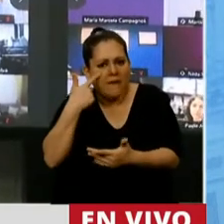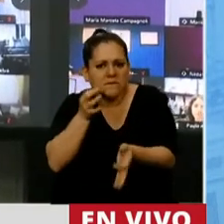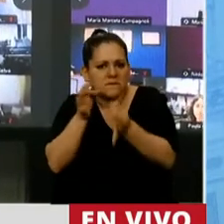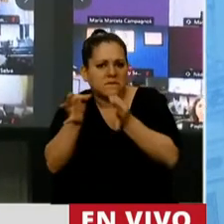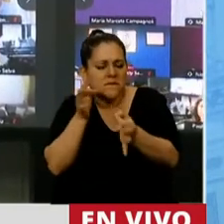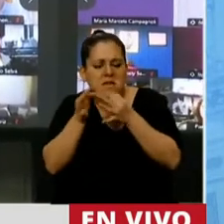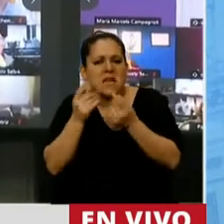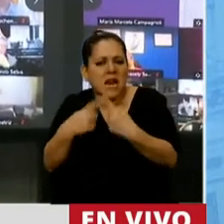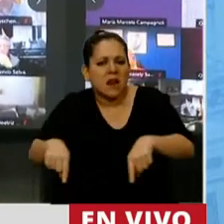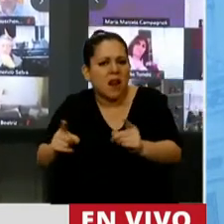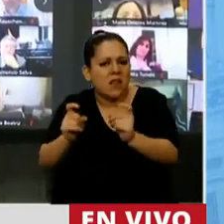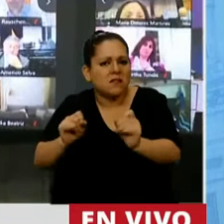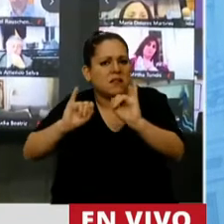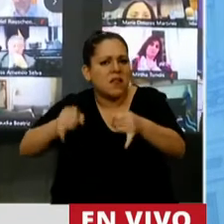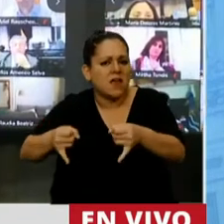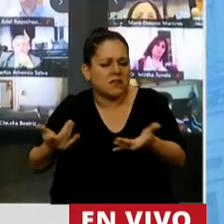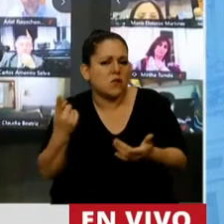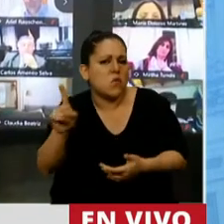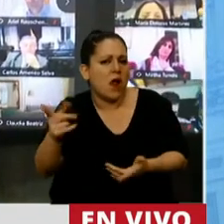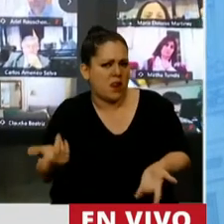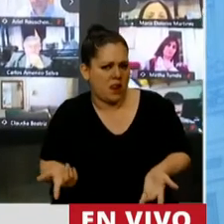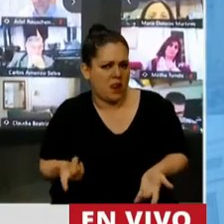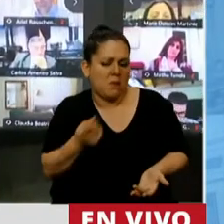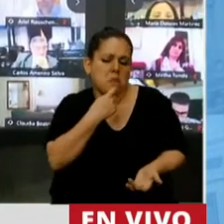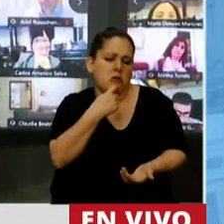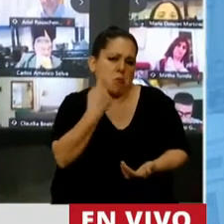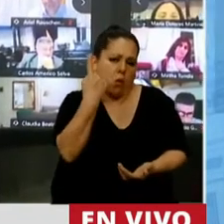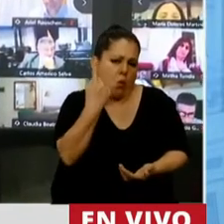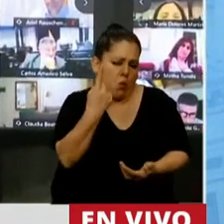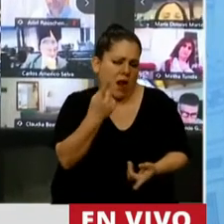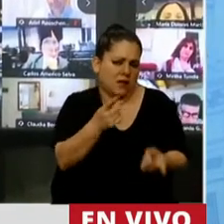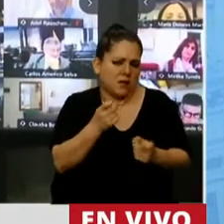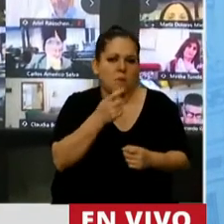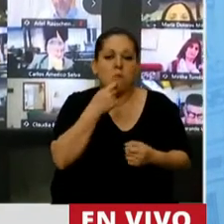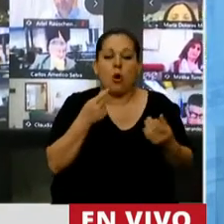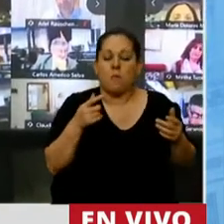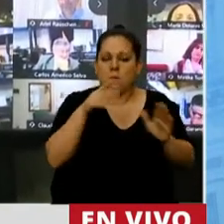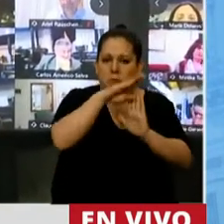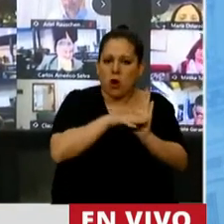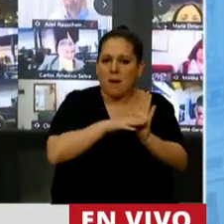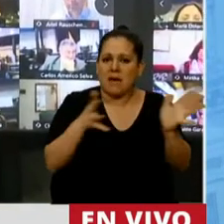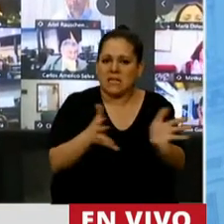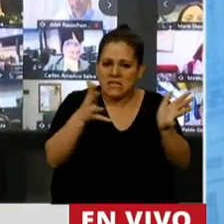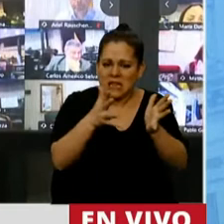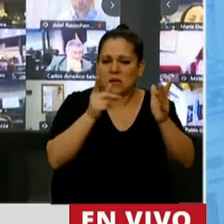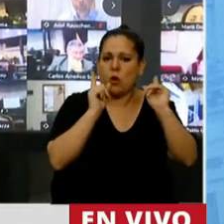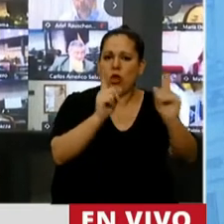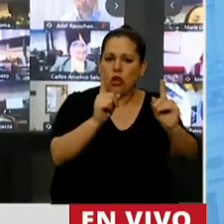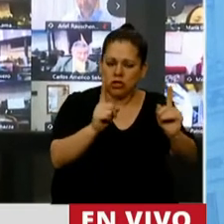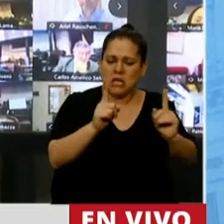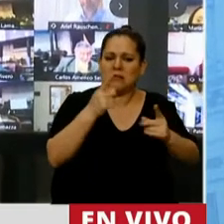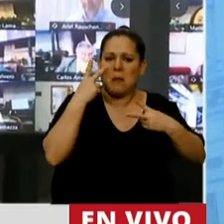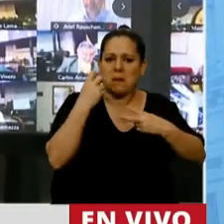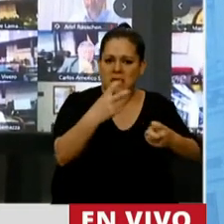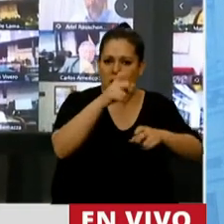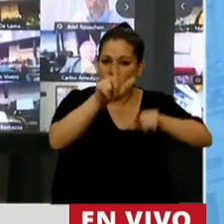necesidades. Acá se han dado, por solo decir una, el programa de incentivos a docentes e investigadores, que todos los docentes